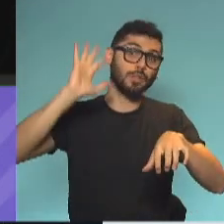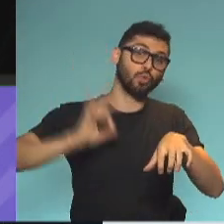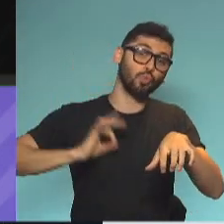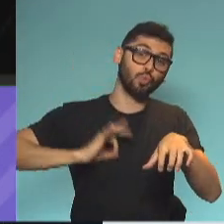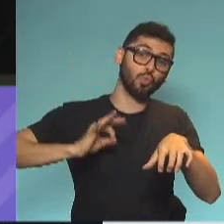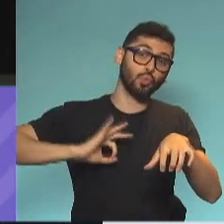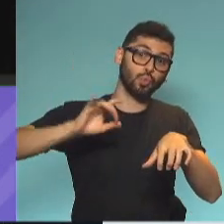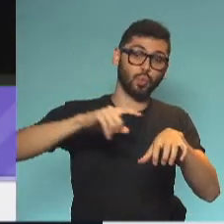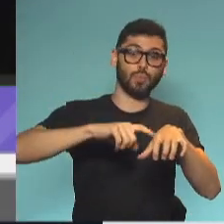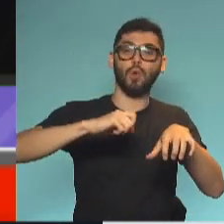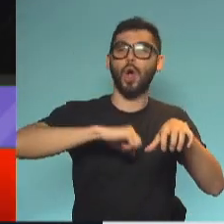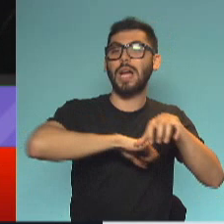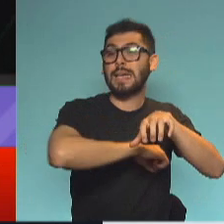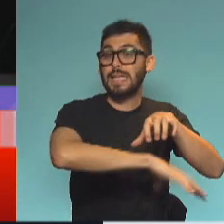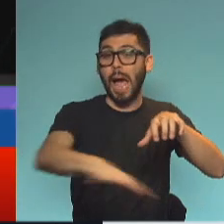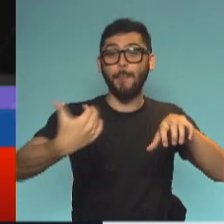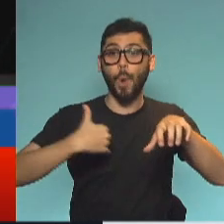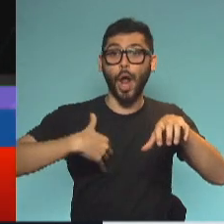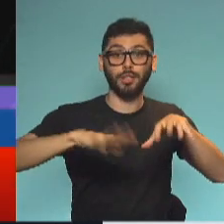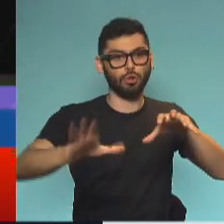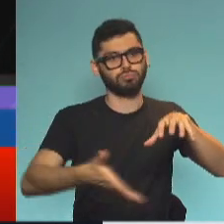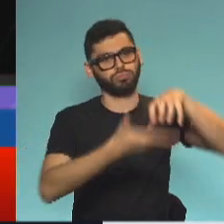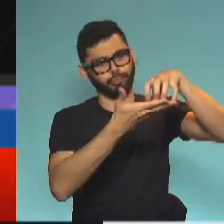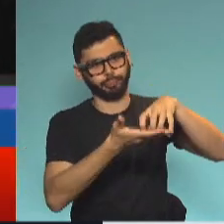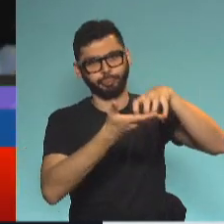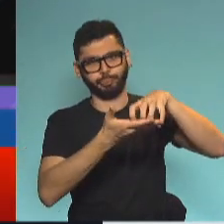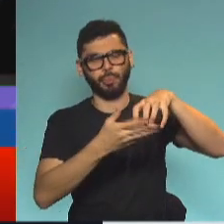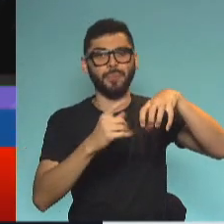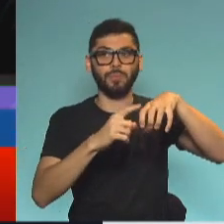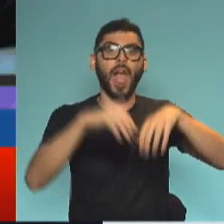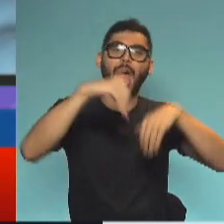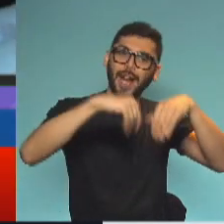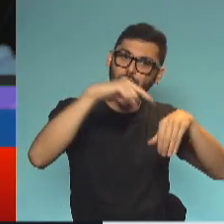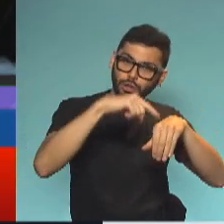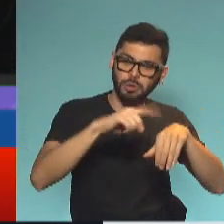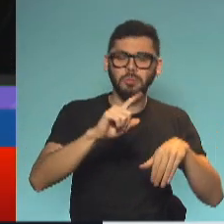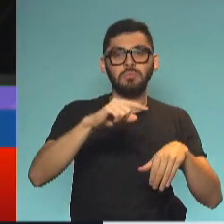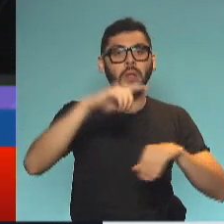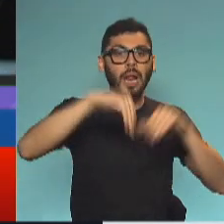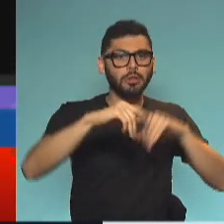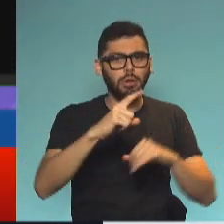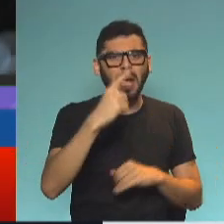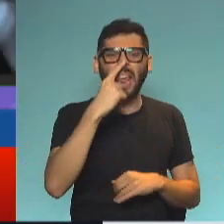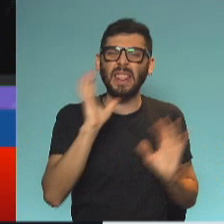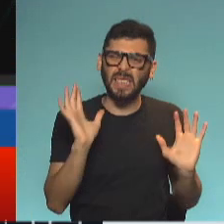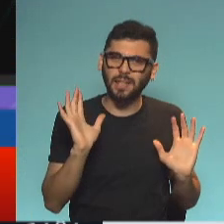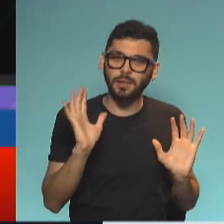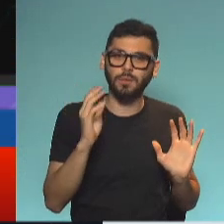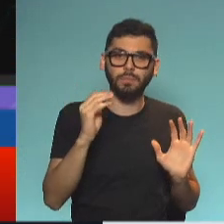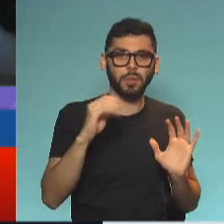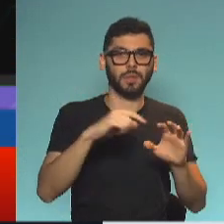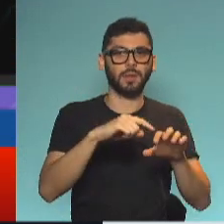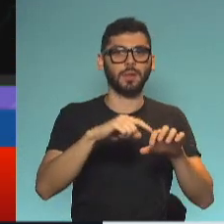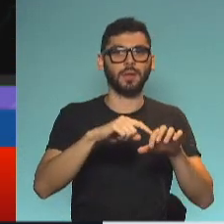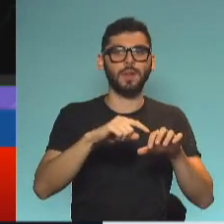representantes del gran campo argentino. Es muy interesante analizar lo que pasó en esas elecciones. Sobre un universo